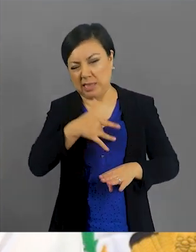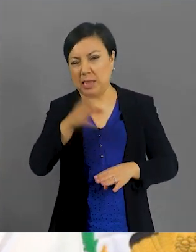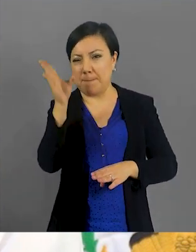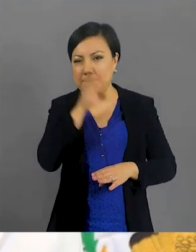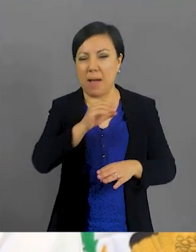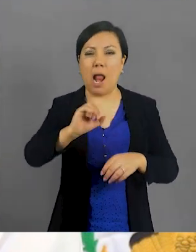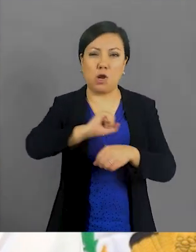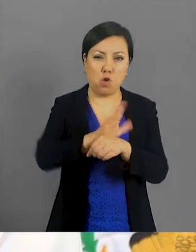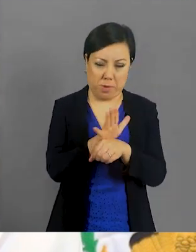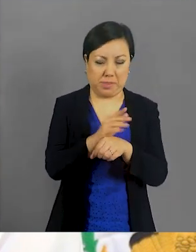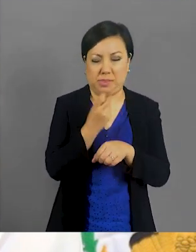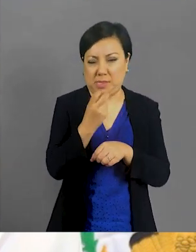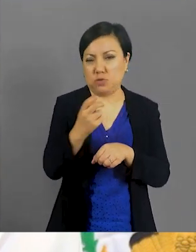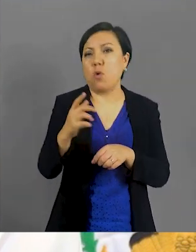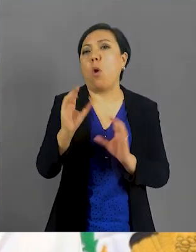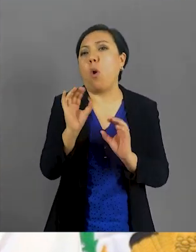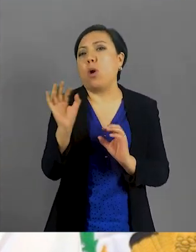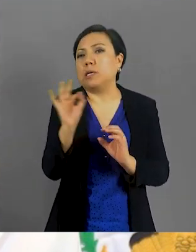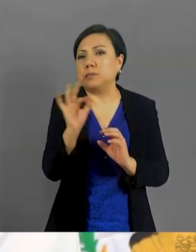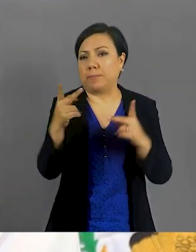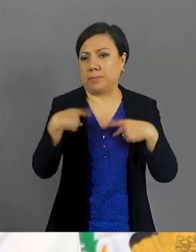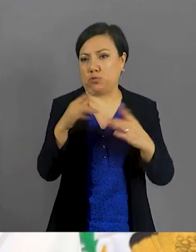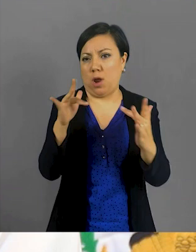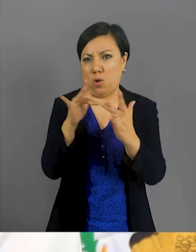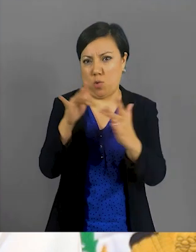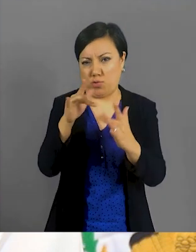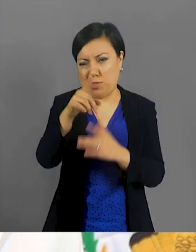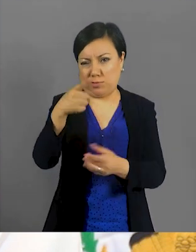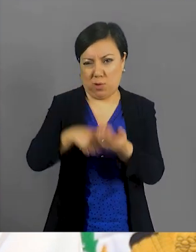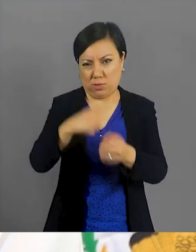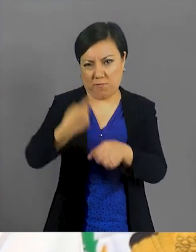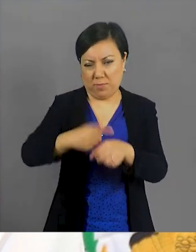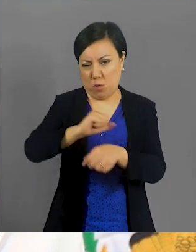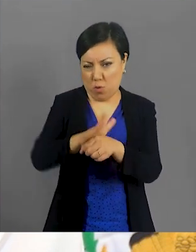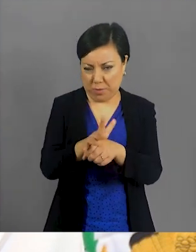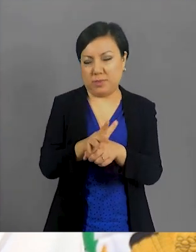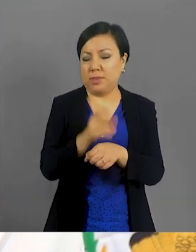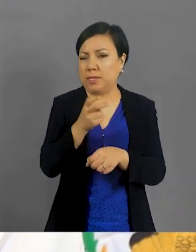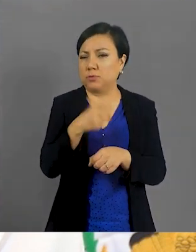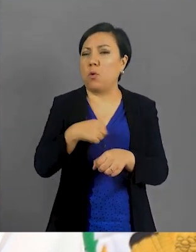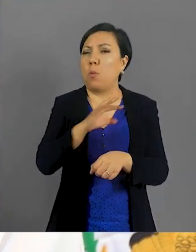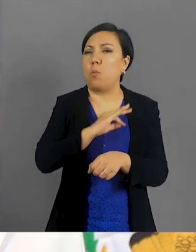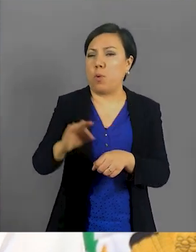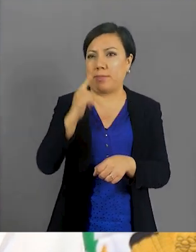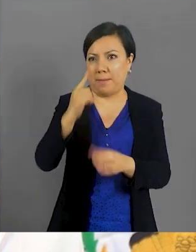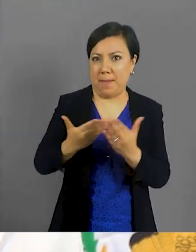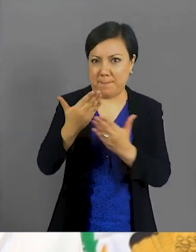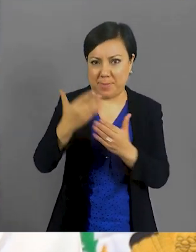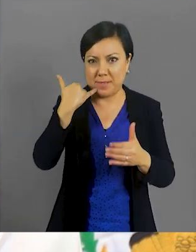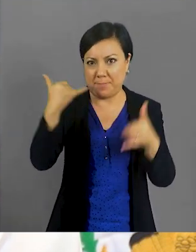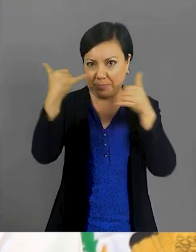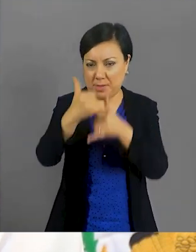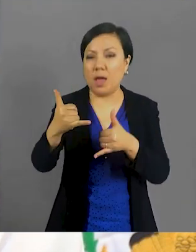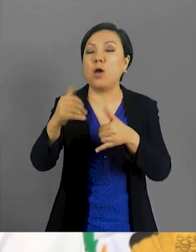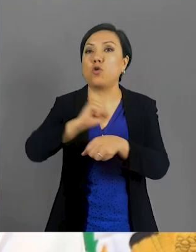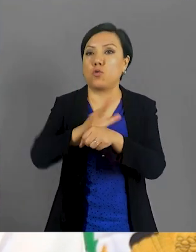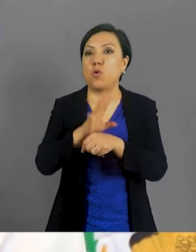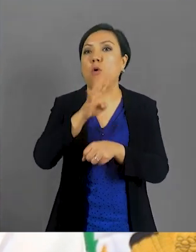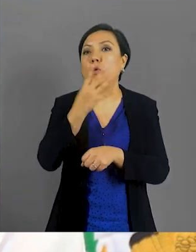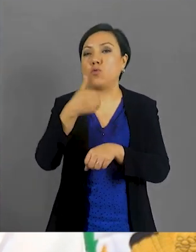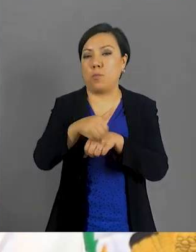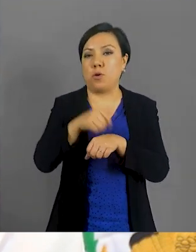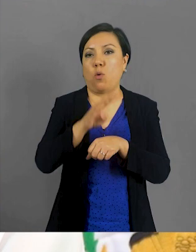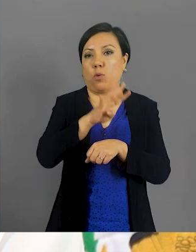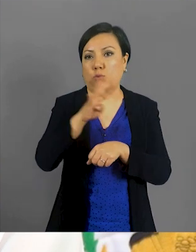alguno de los síntomas relacionados a COVID-19 o que hayan tenido contacto con alguna persona que arrojó positivo, lo mejor es solicitar una prueba a la línea